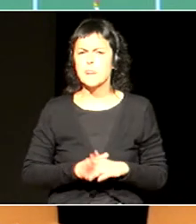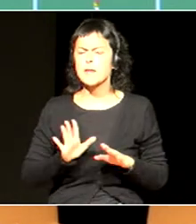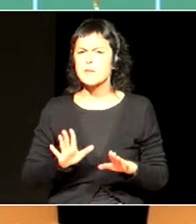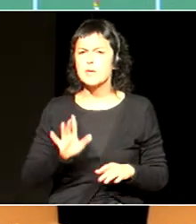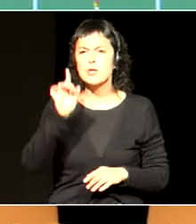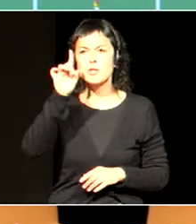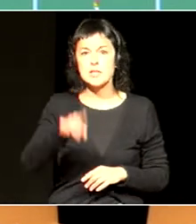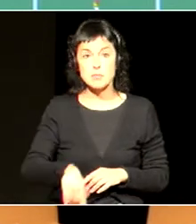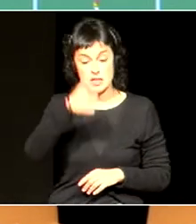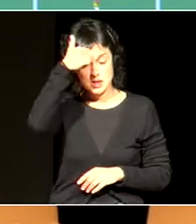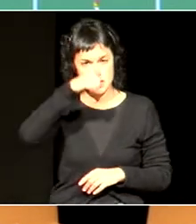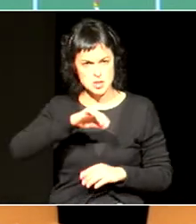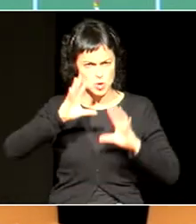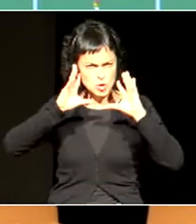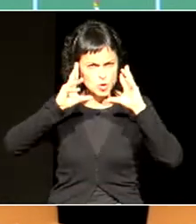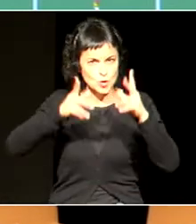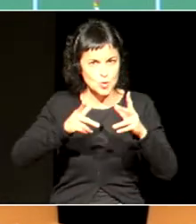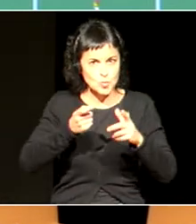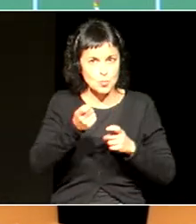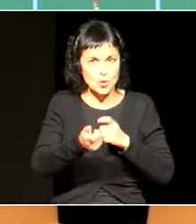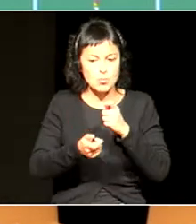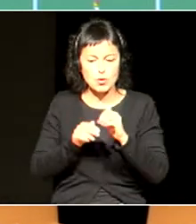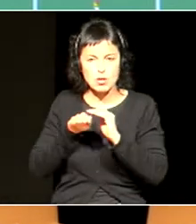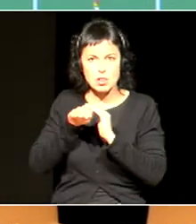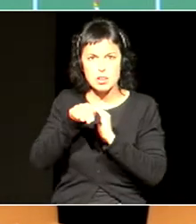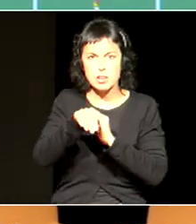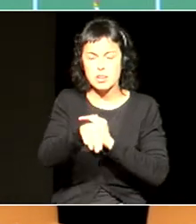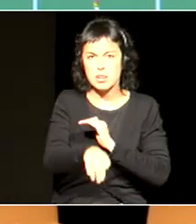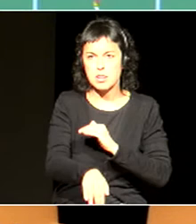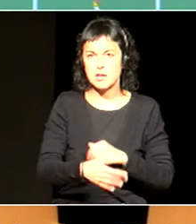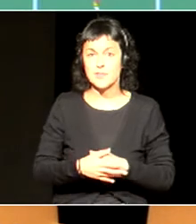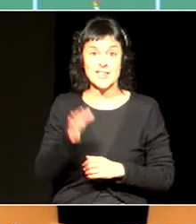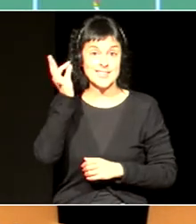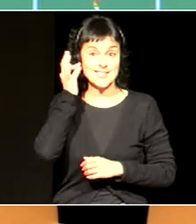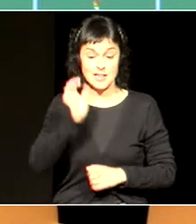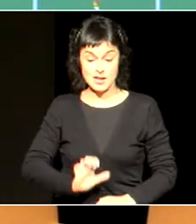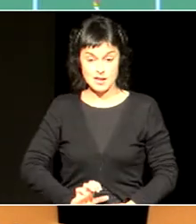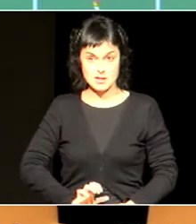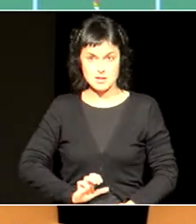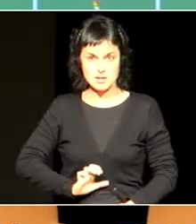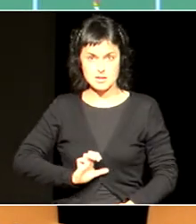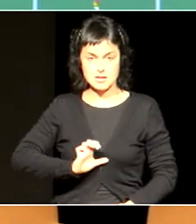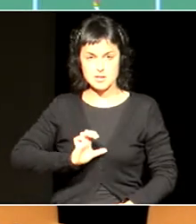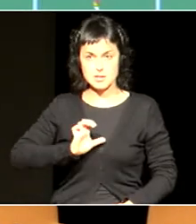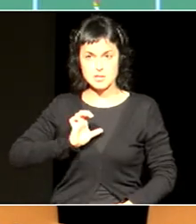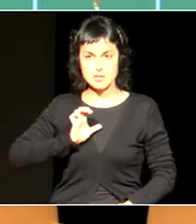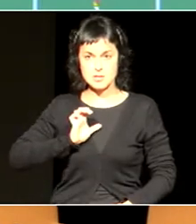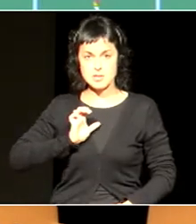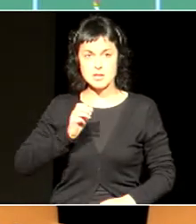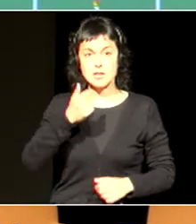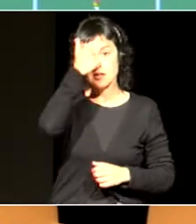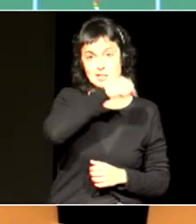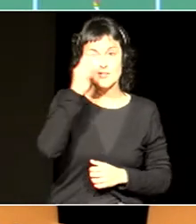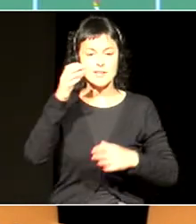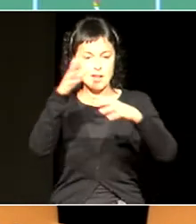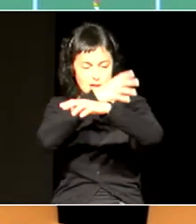agresibitatea bera doa, nesken autoestimoa gora doa, eta euren aorteko empatia gora